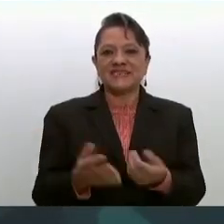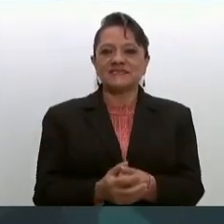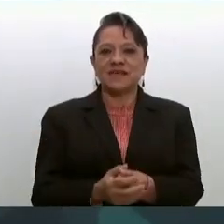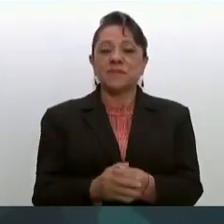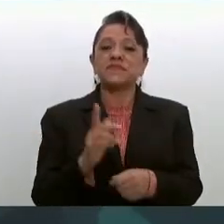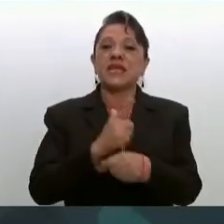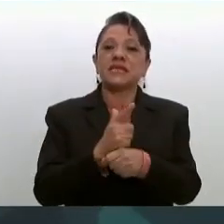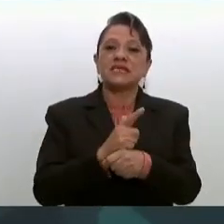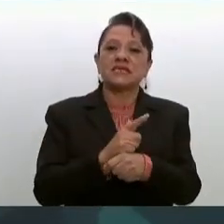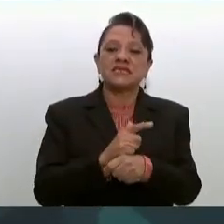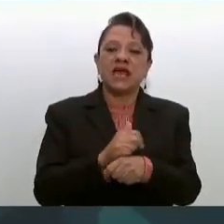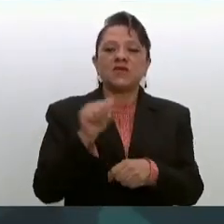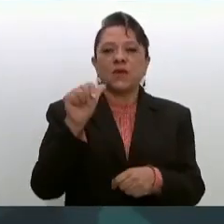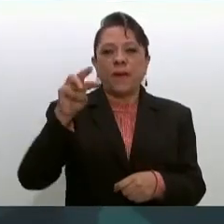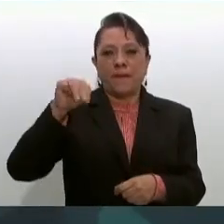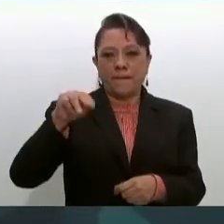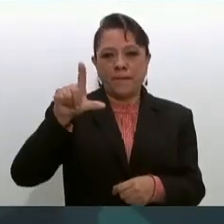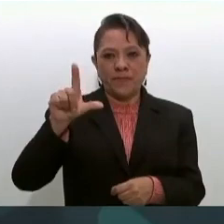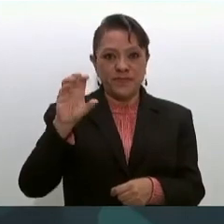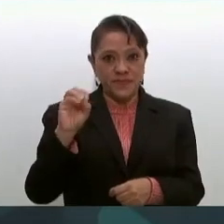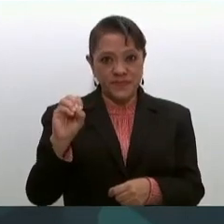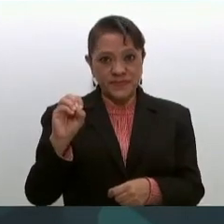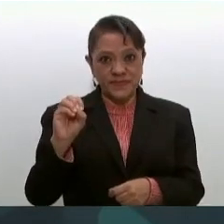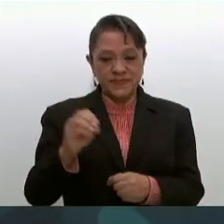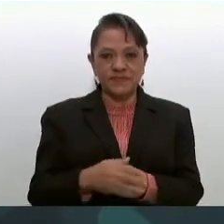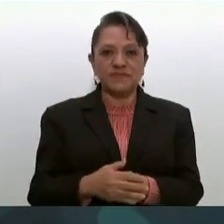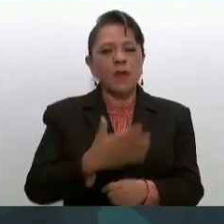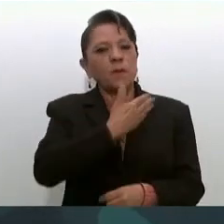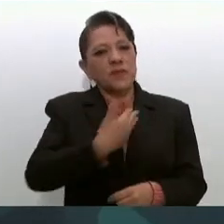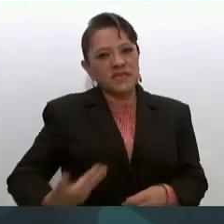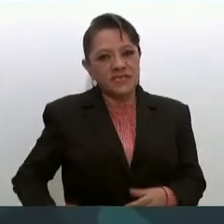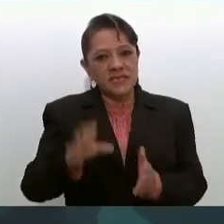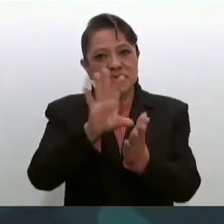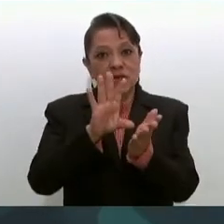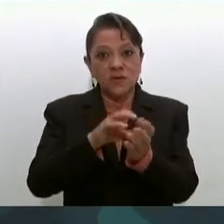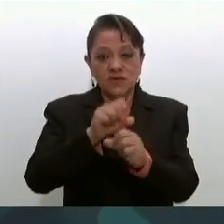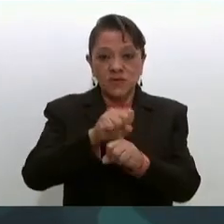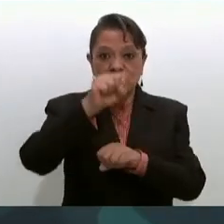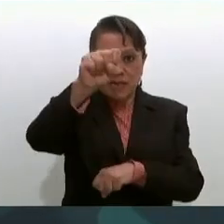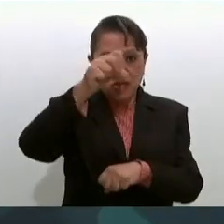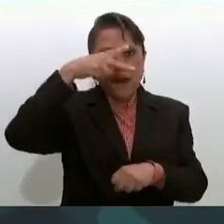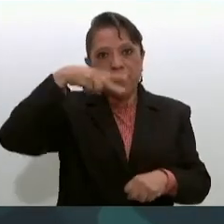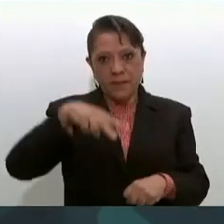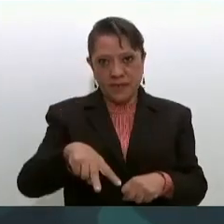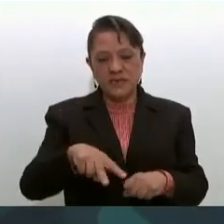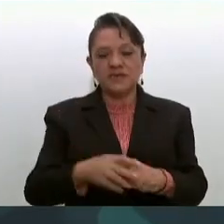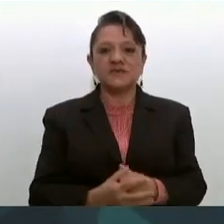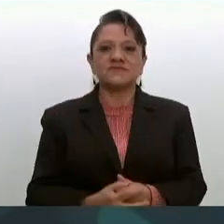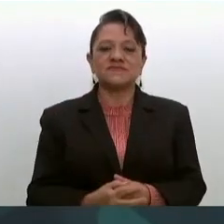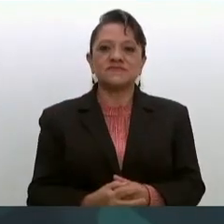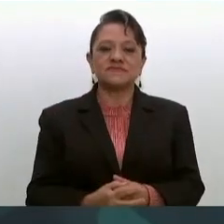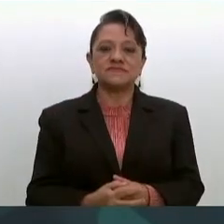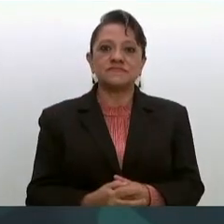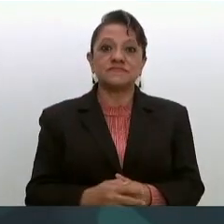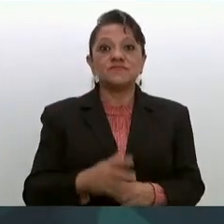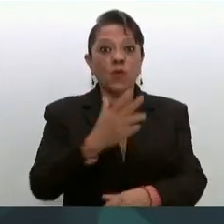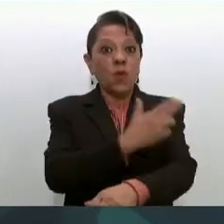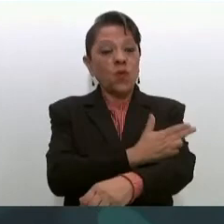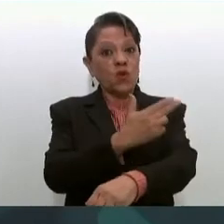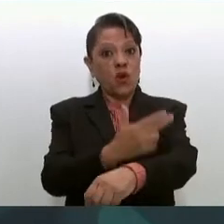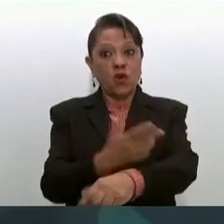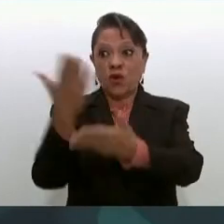Licenciado Andrés Manuel López Obrador, presidente constitucional de los Estados Unidos mexicanos. Es un honor